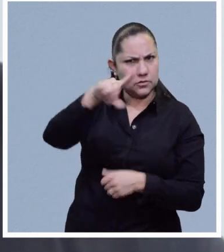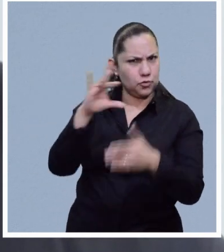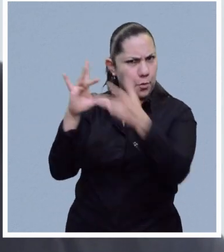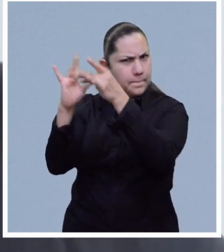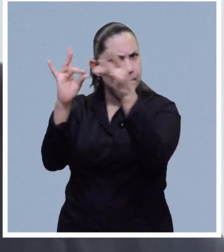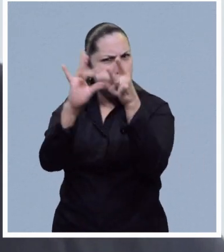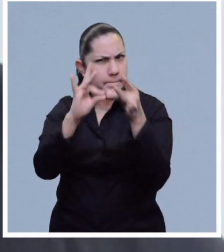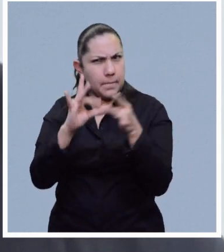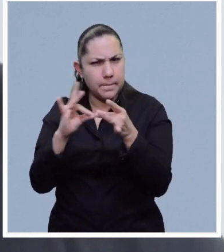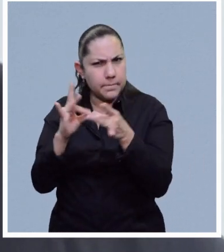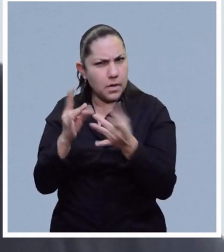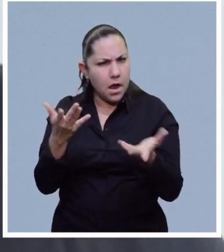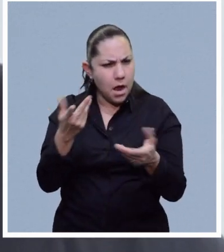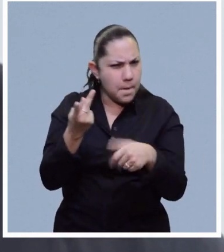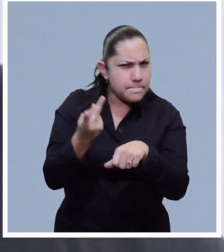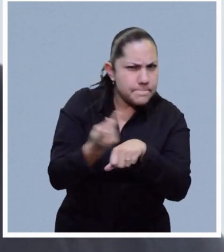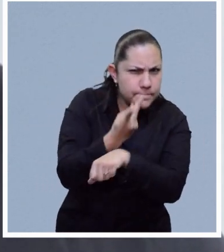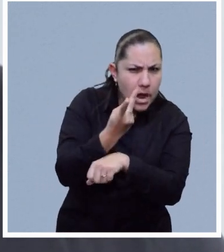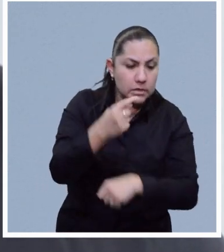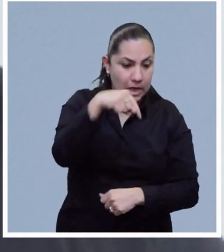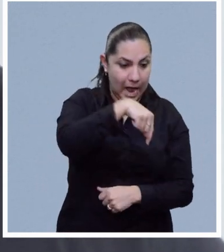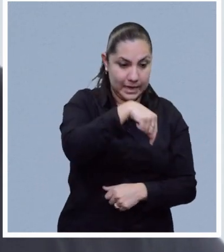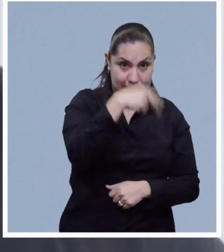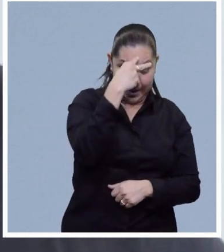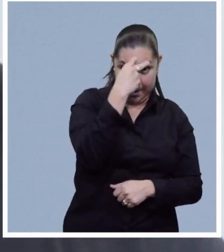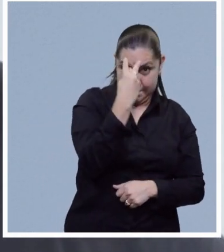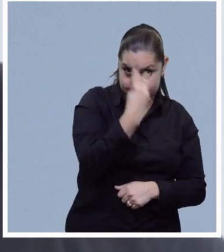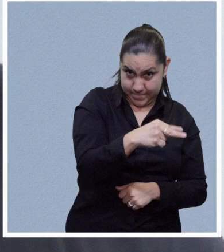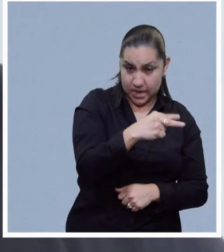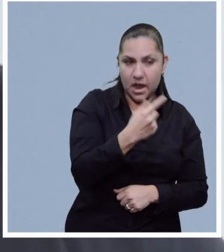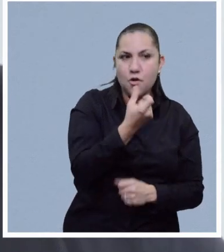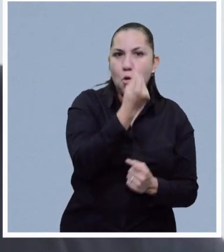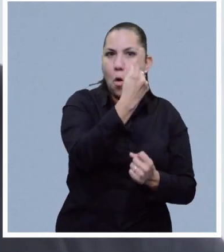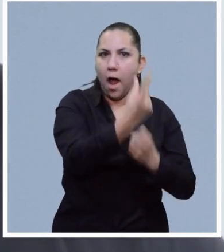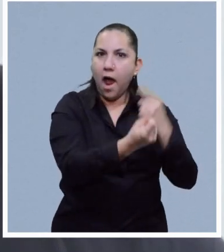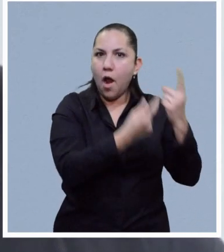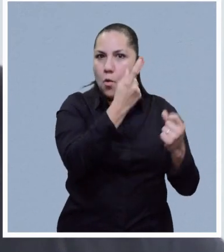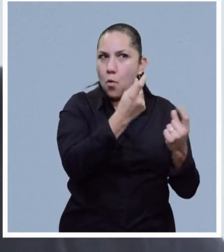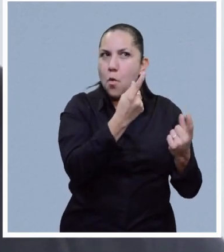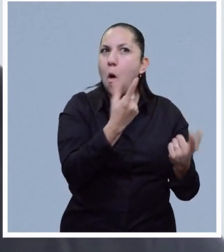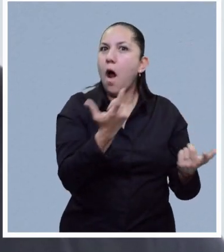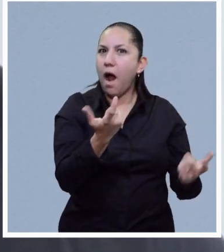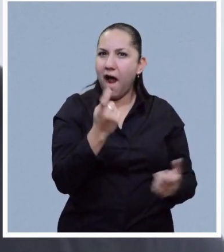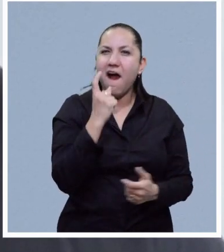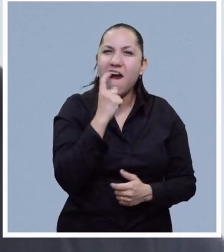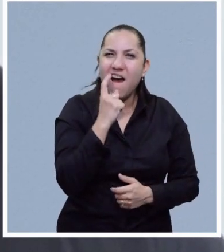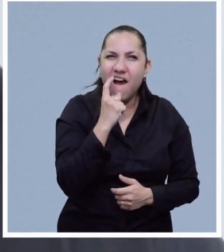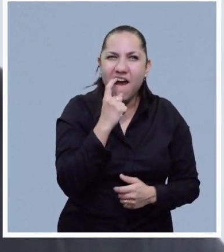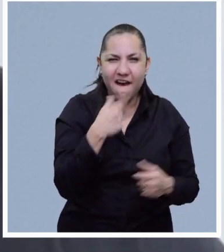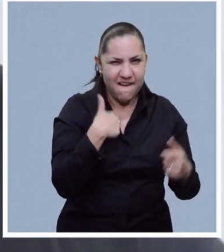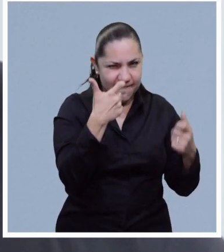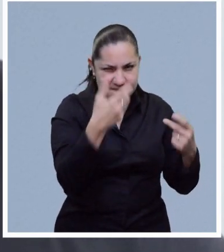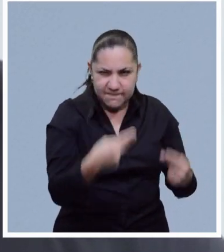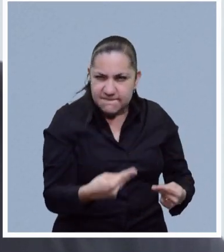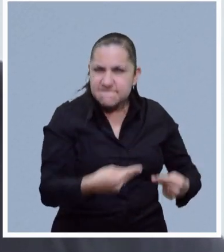habló de que mexicanos, como ha pasado pues, que se han puesto vivos o se quieren poner muy vivos, han